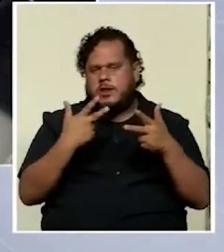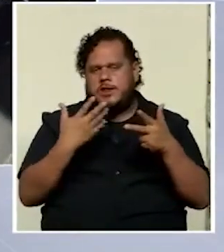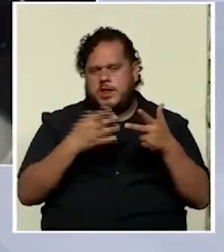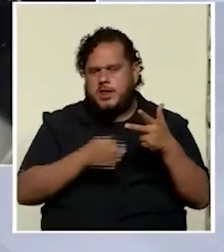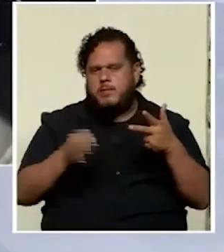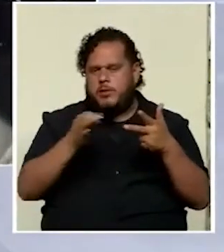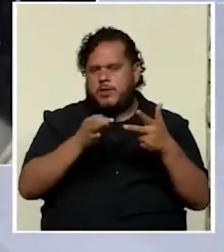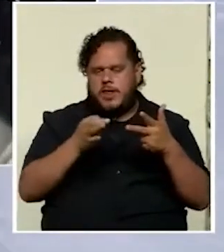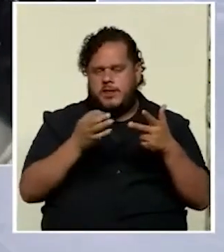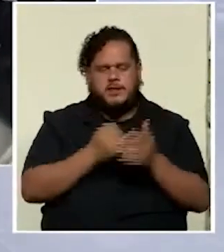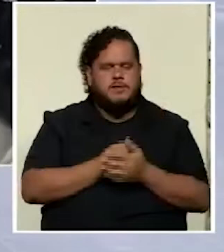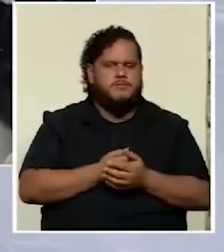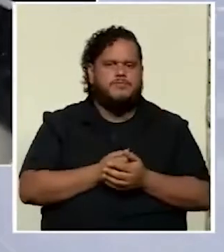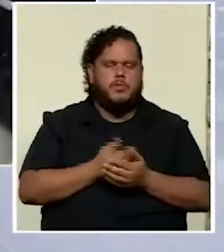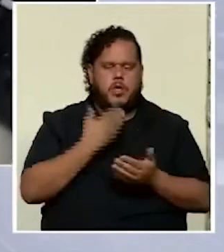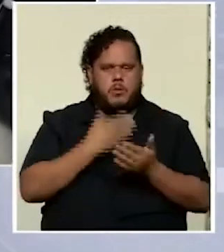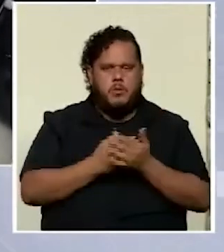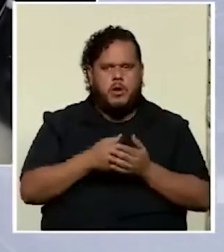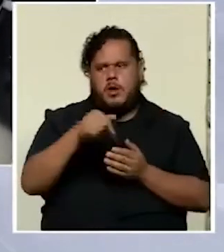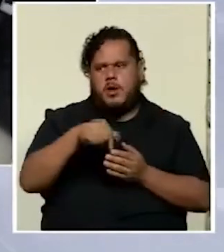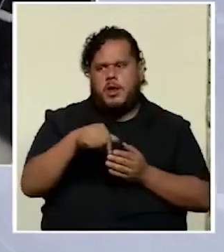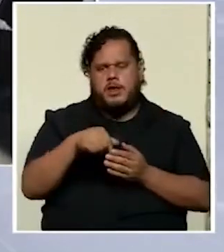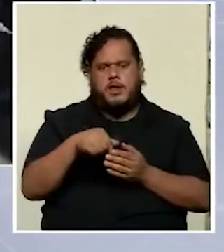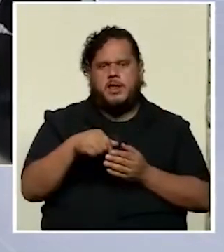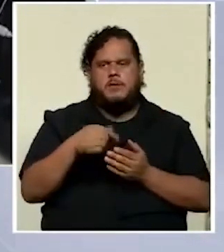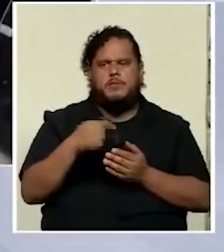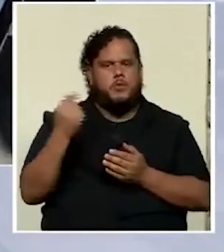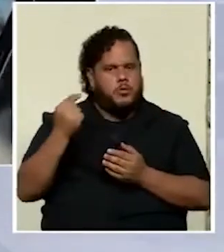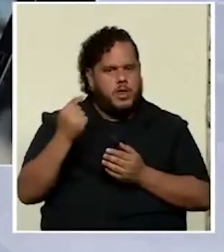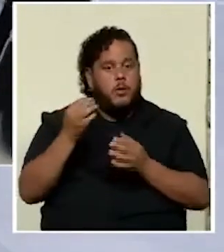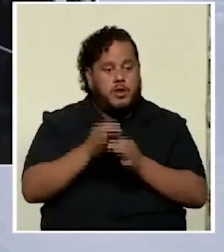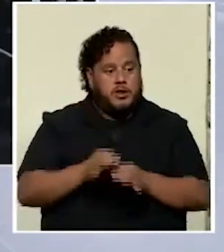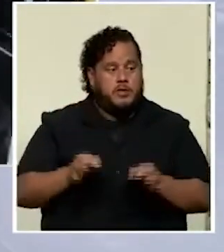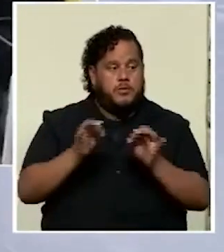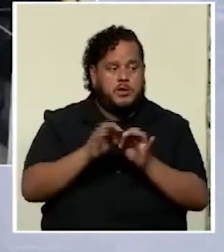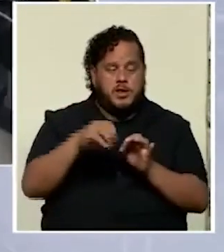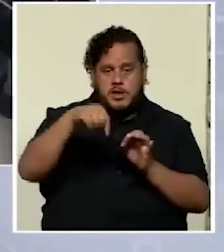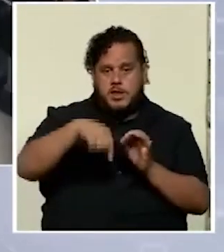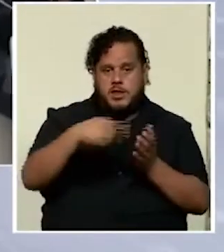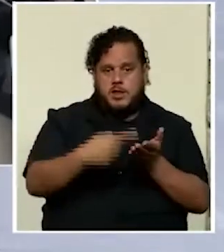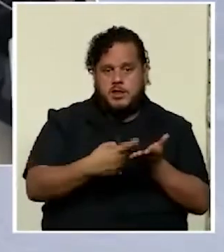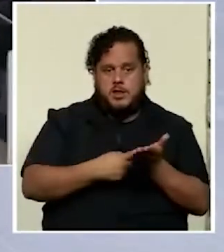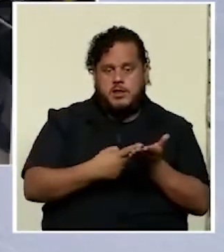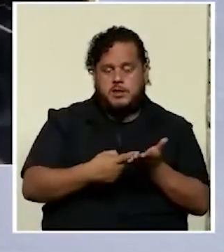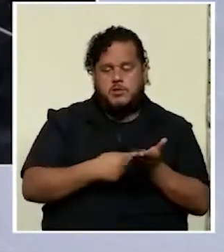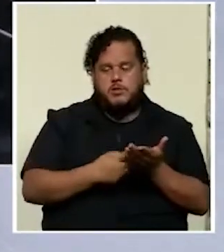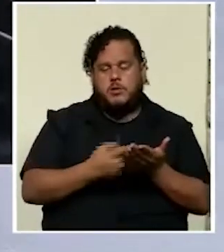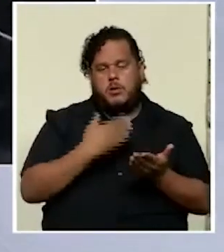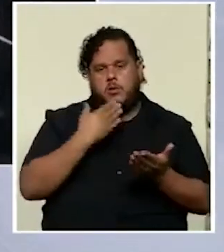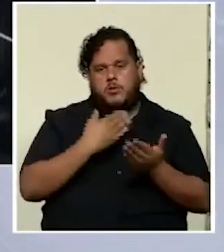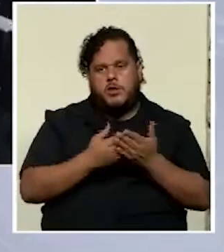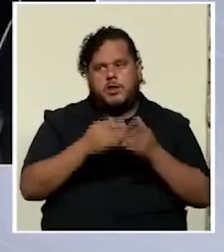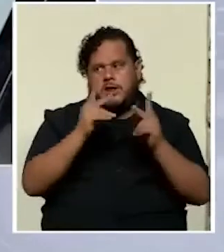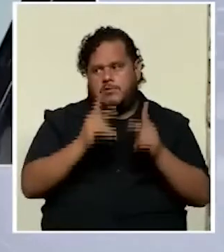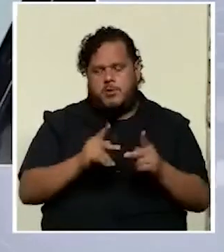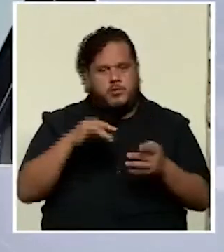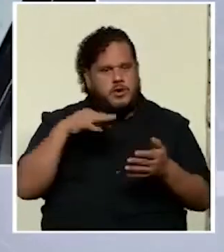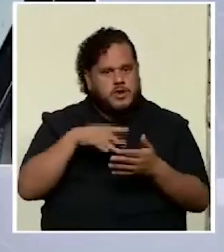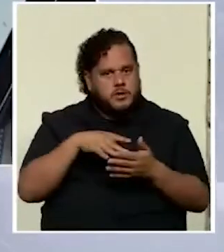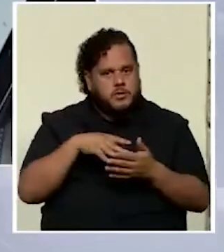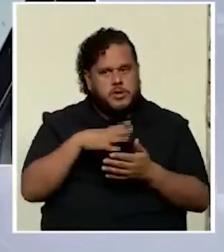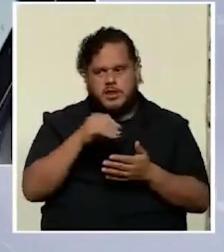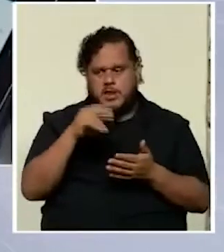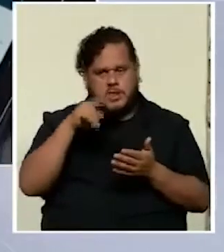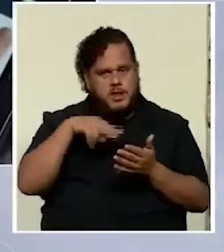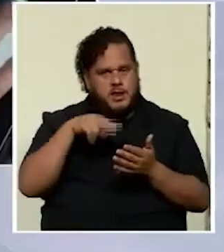aquí Gustavo es bien importante que en esta discusión pues la gente estudie verdad y